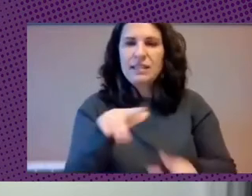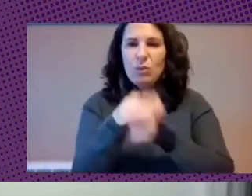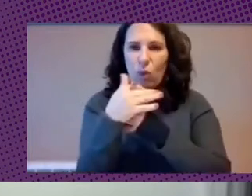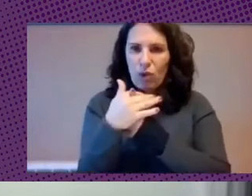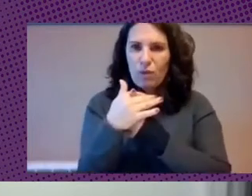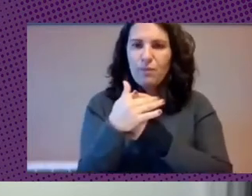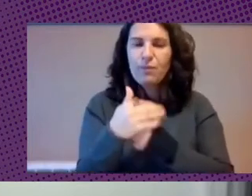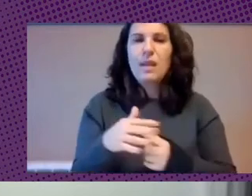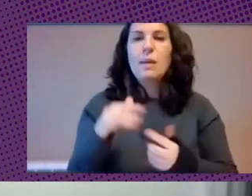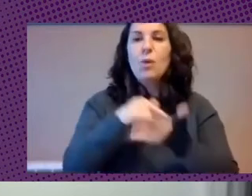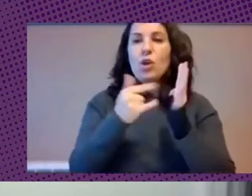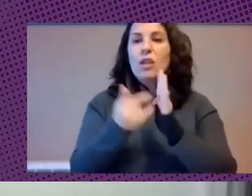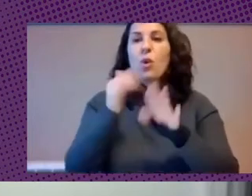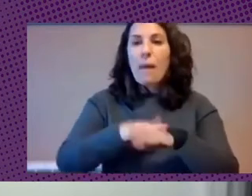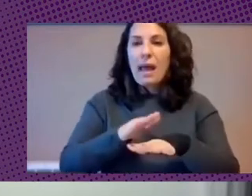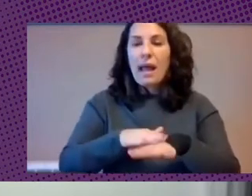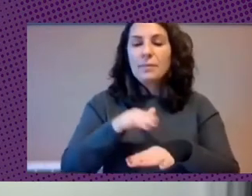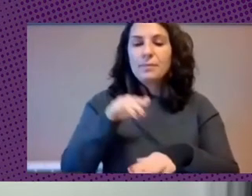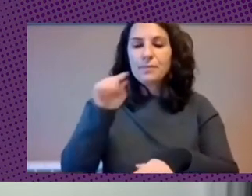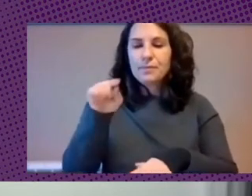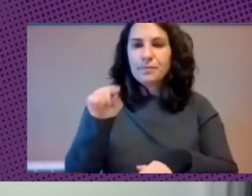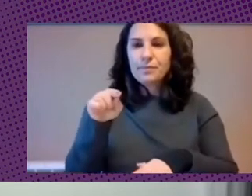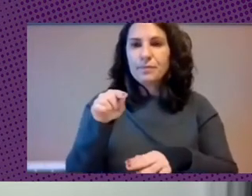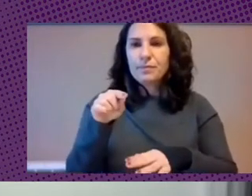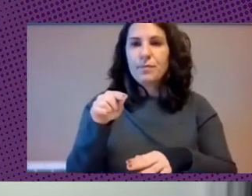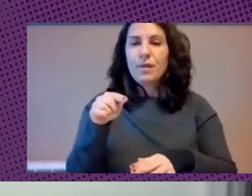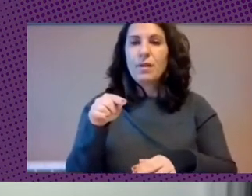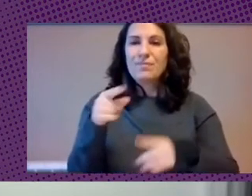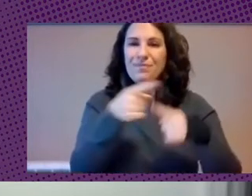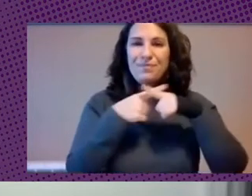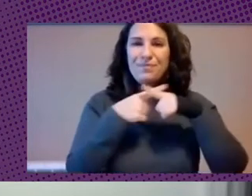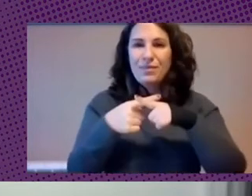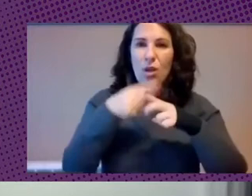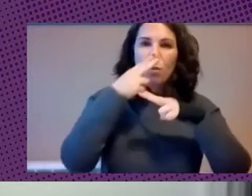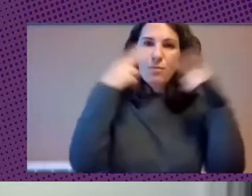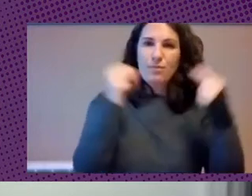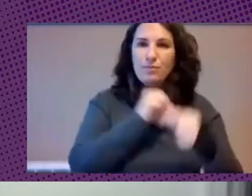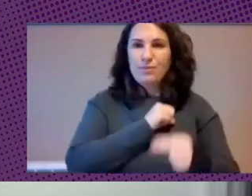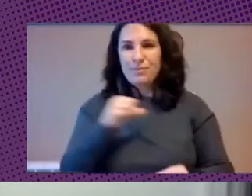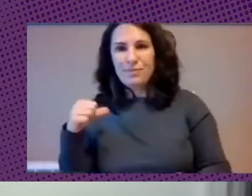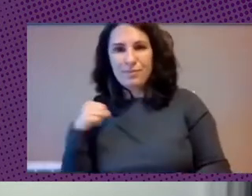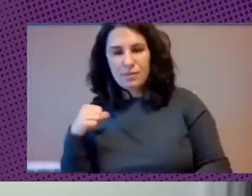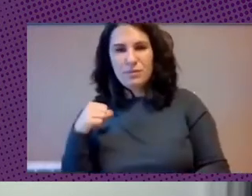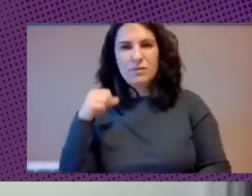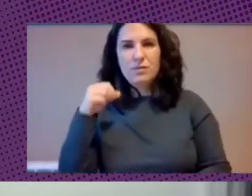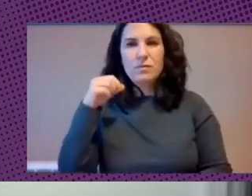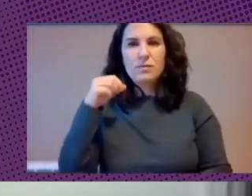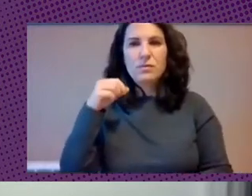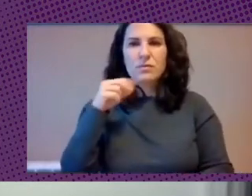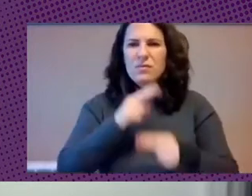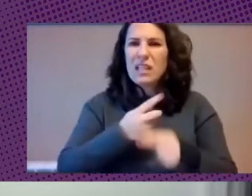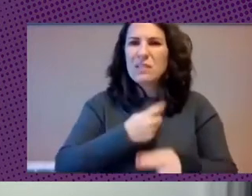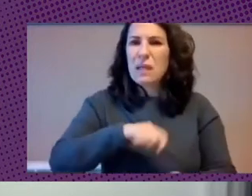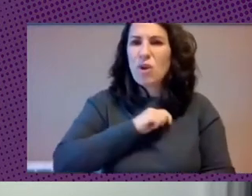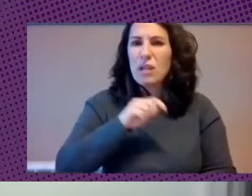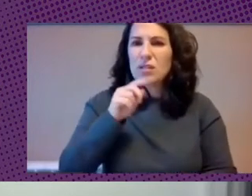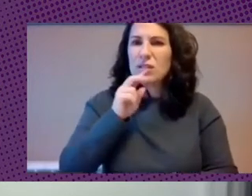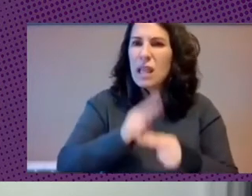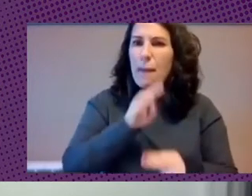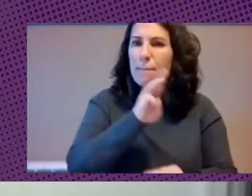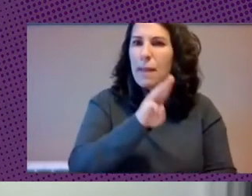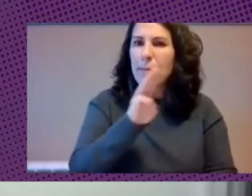empujar ese public-private partnerships, no sé cómo se llaman exactamente en español, son APPs, ¿no?